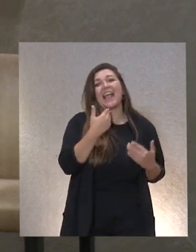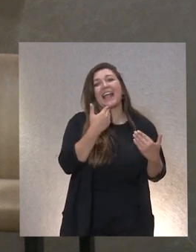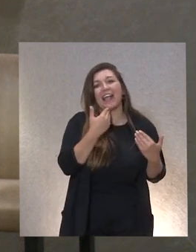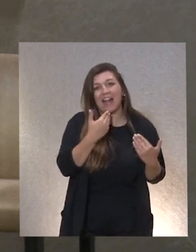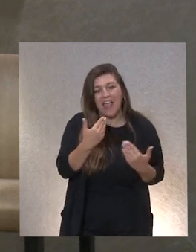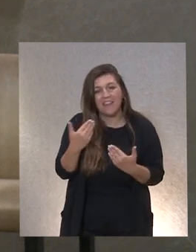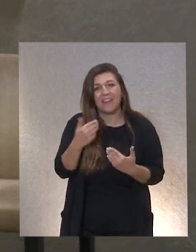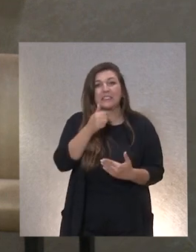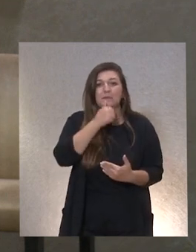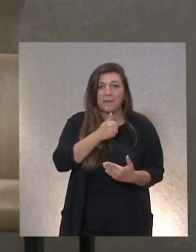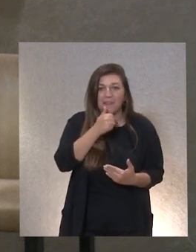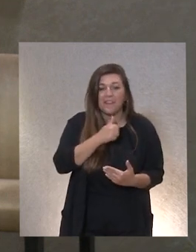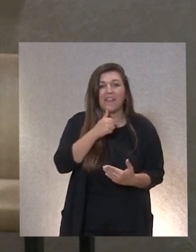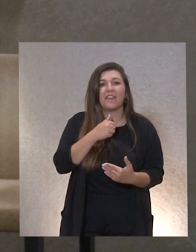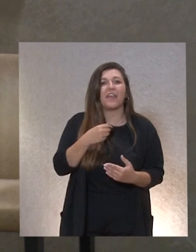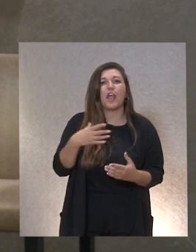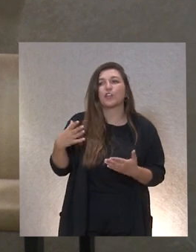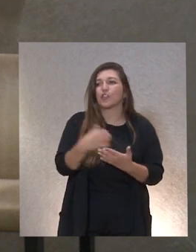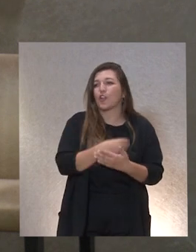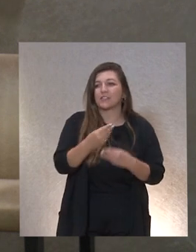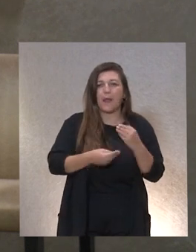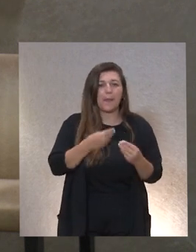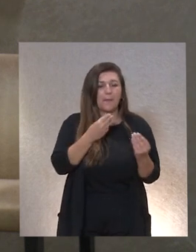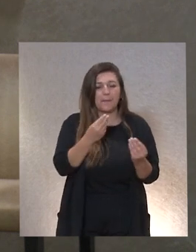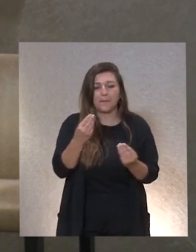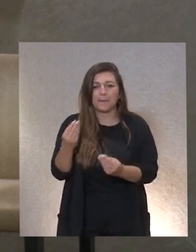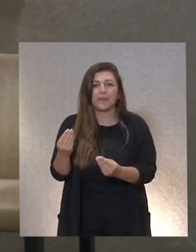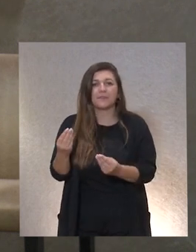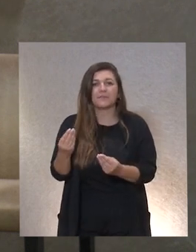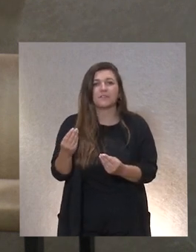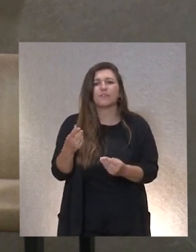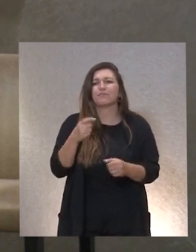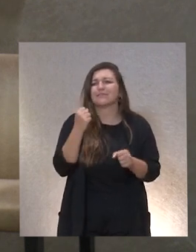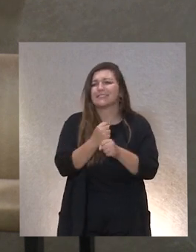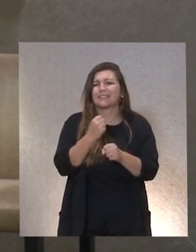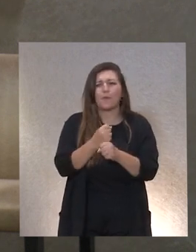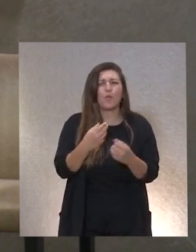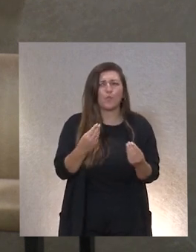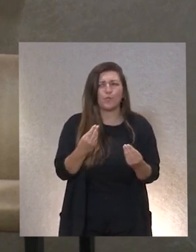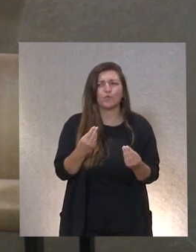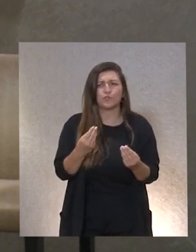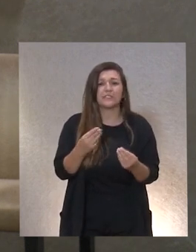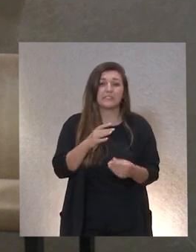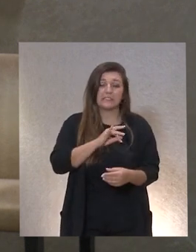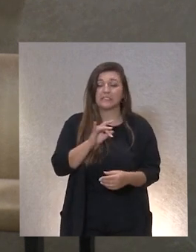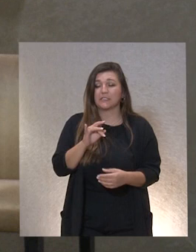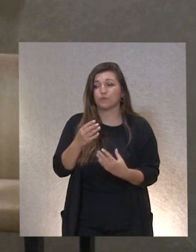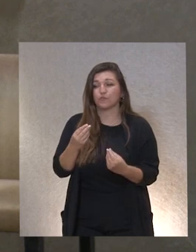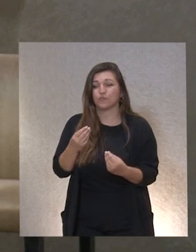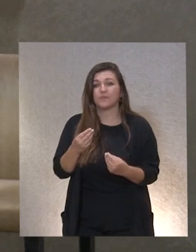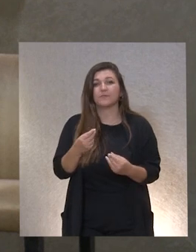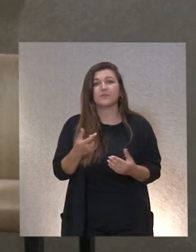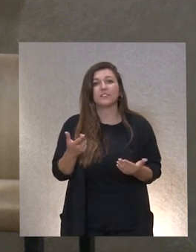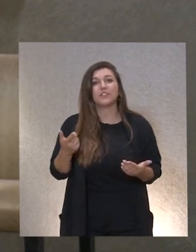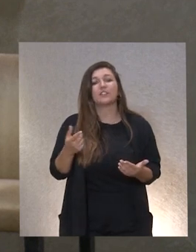la paciencia el buen hacer de todos los que están aquí que han trabajado un montón ¿verdad? sí mucho y que bueno